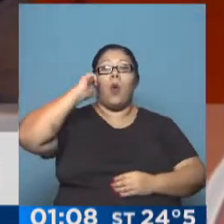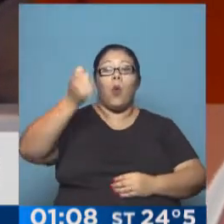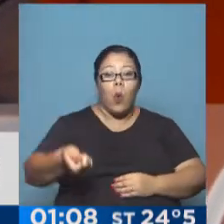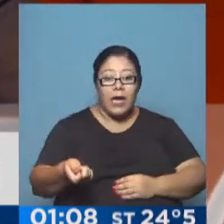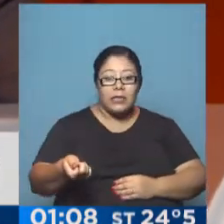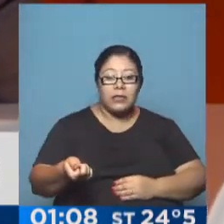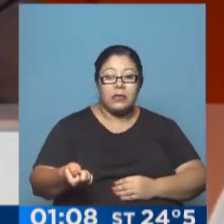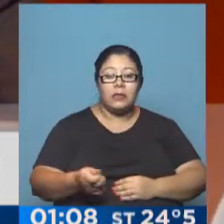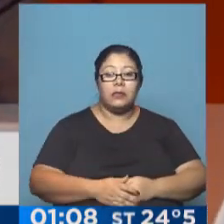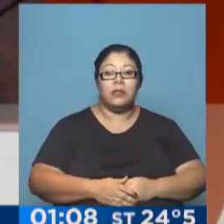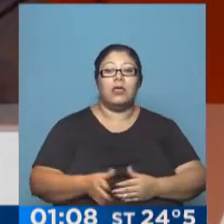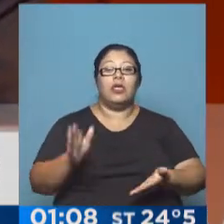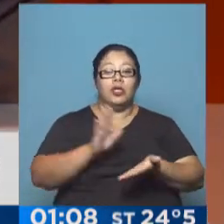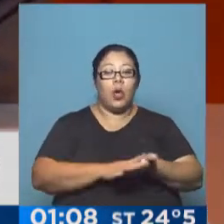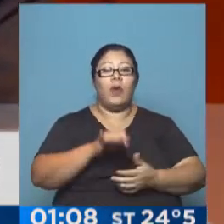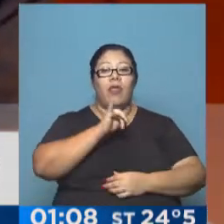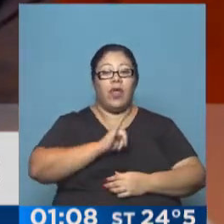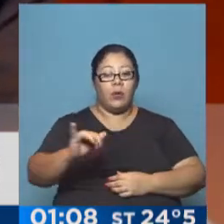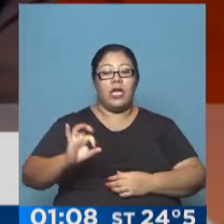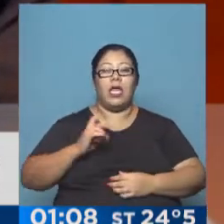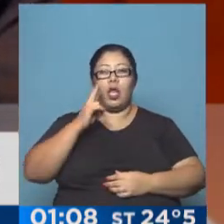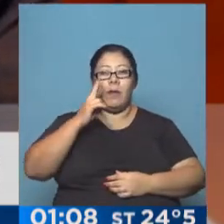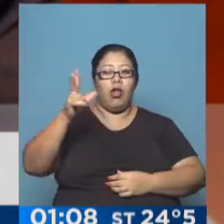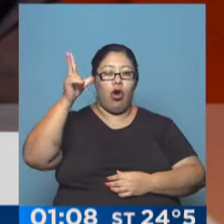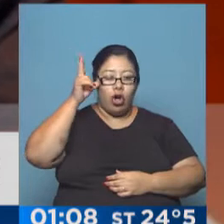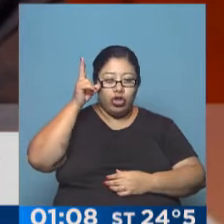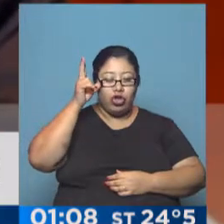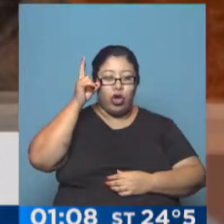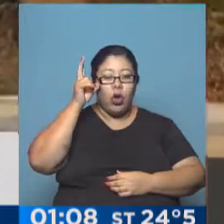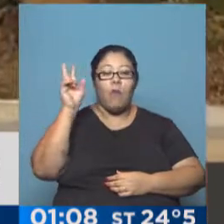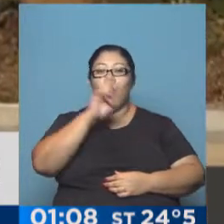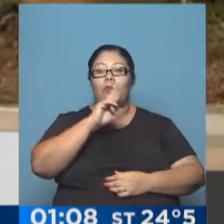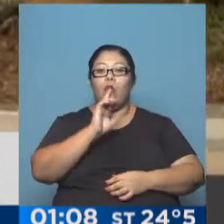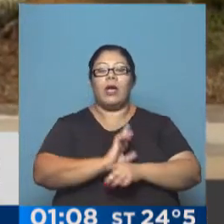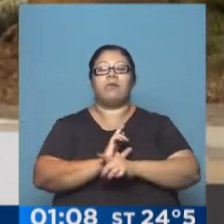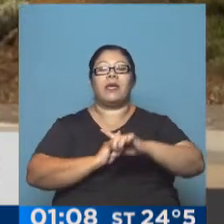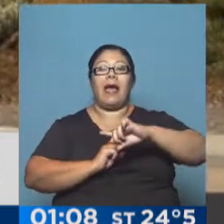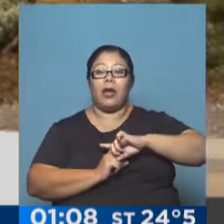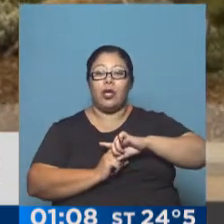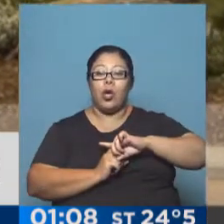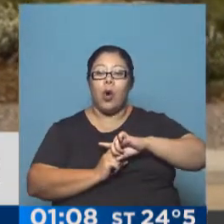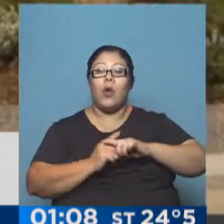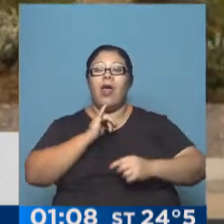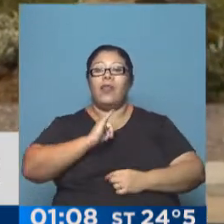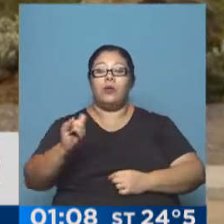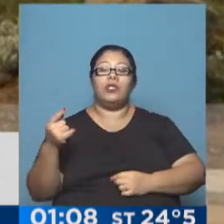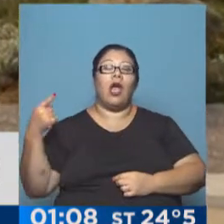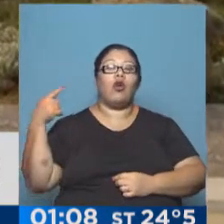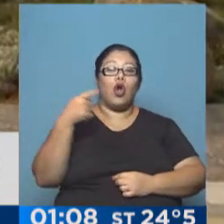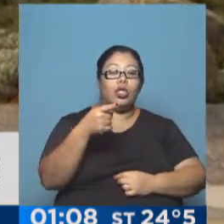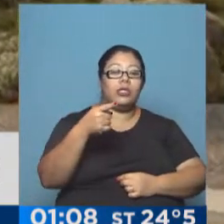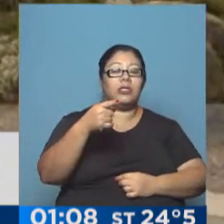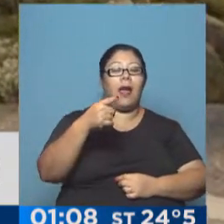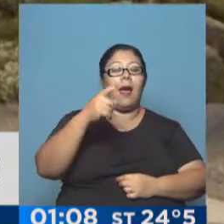ilícita sobre una denuncia que presentó en 2008 la diputada Elisa Carrió contra el expresidente Lázaro Báez y Cristóbal López